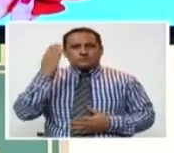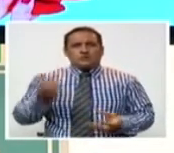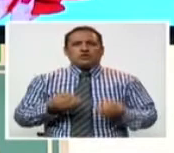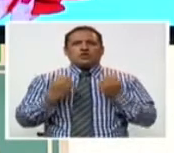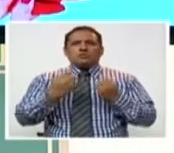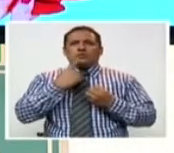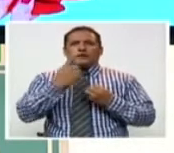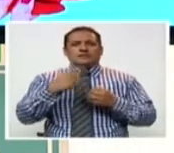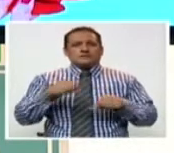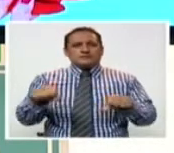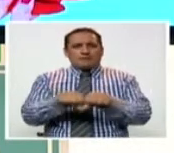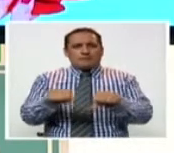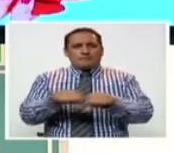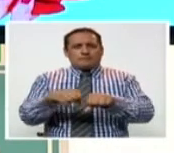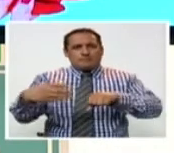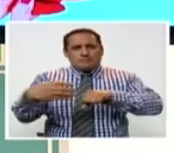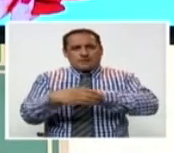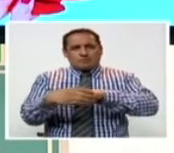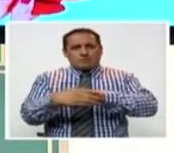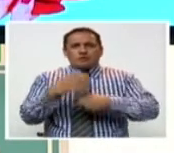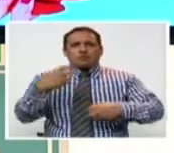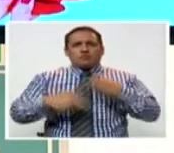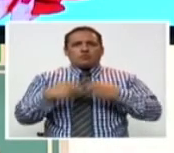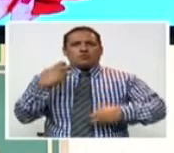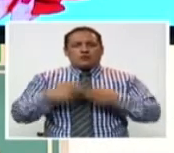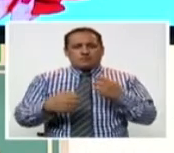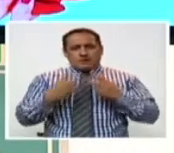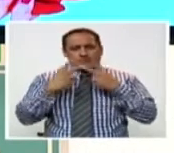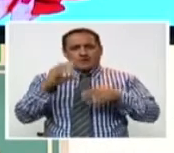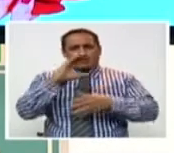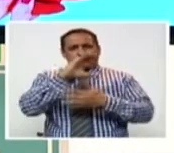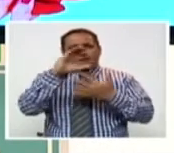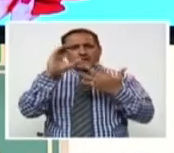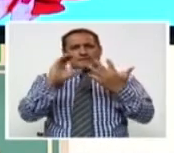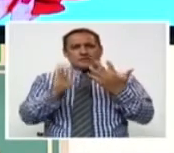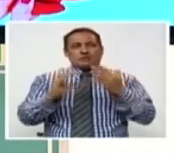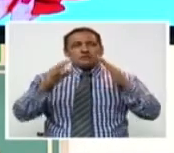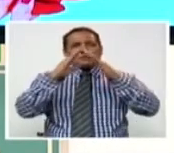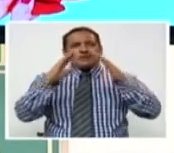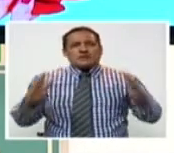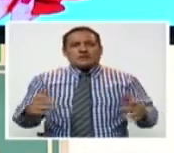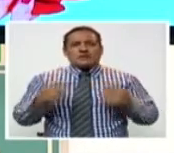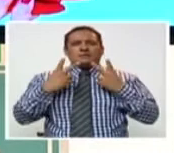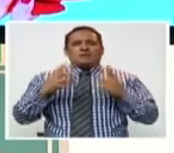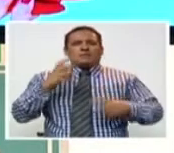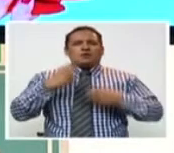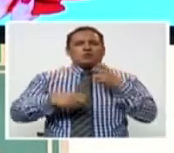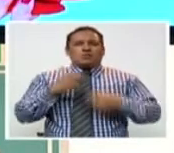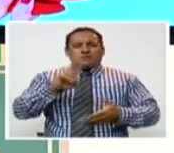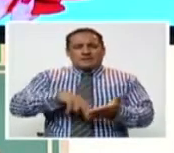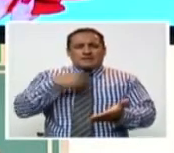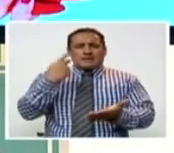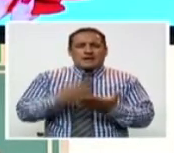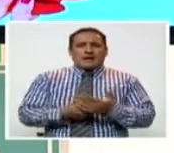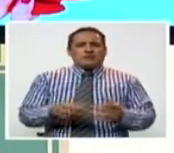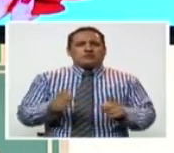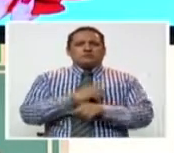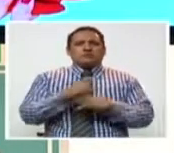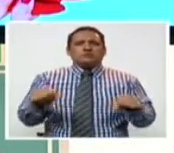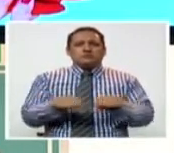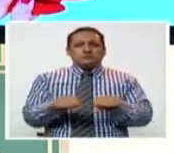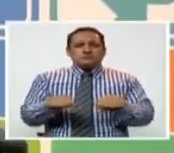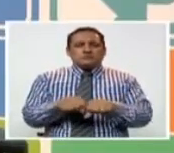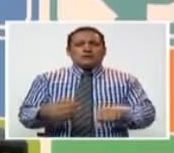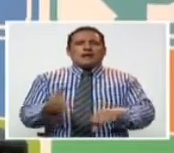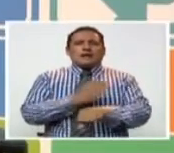saber exactamente cómo es el calzado para que no tenga estos problemas. Tiene que haber ciertas características en la casa para que no se vaya a tropezar. Claro, los